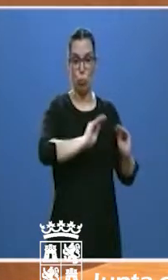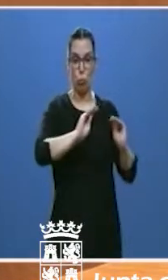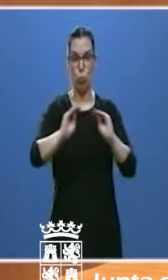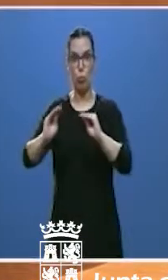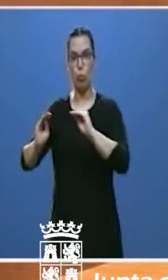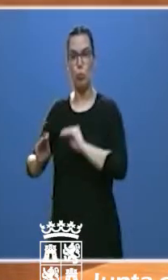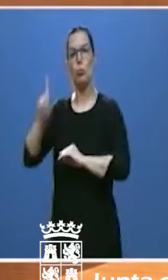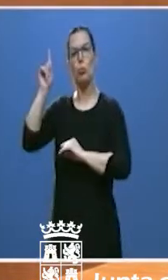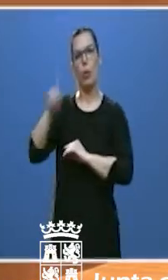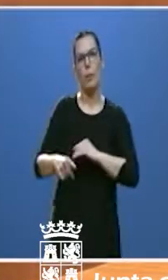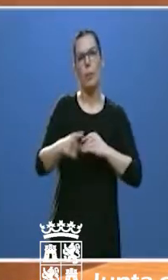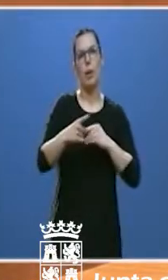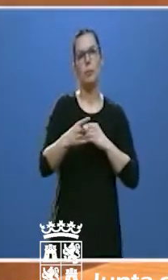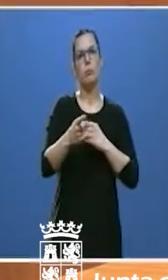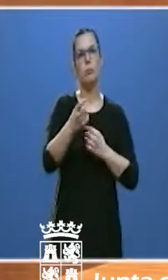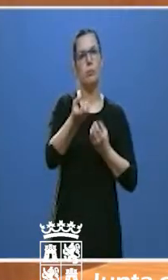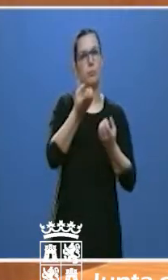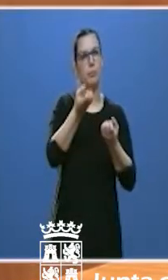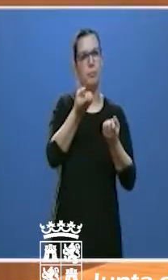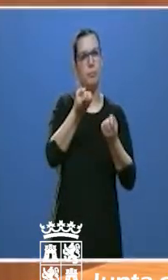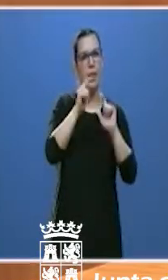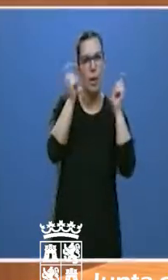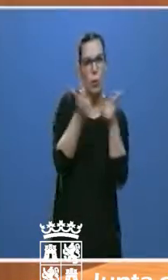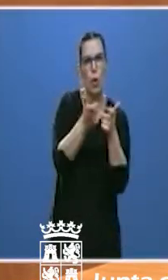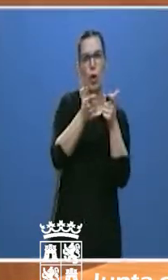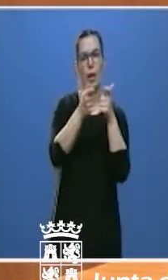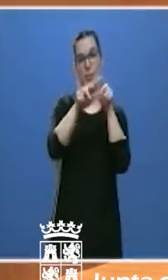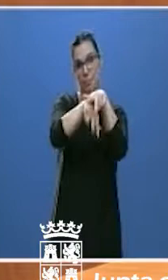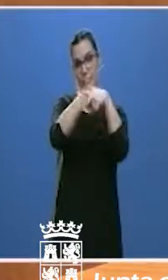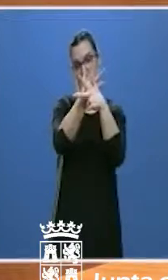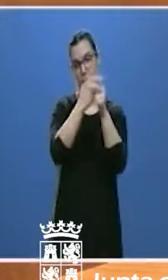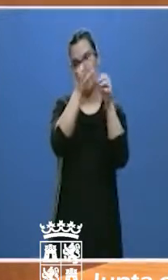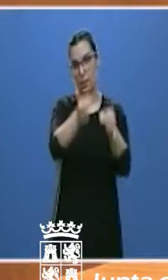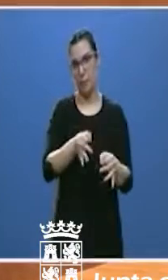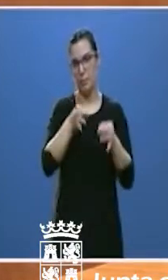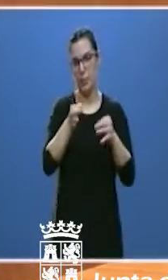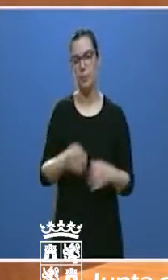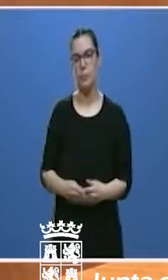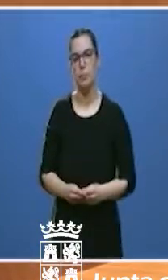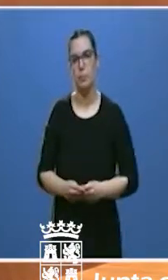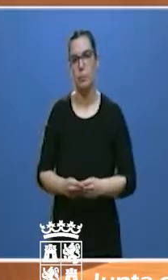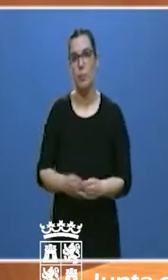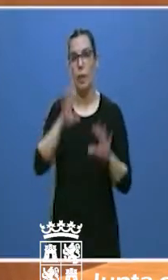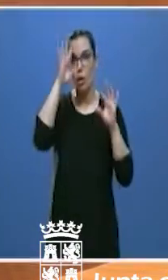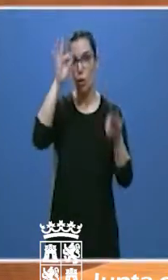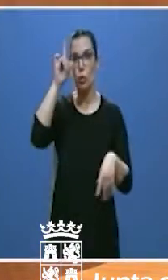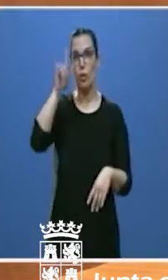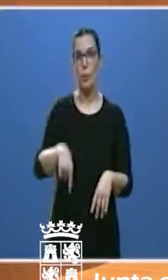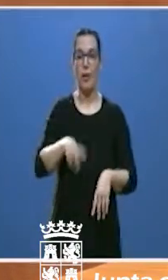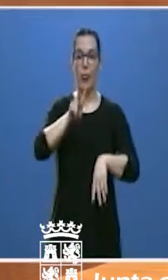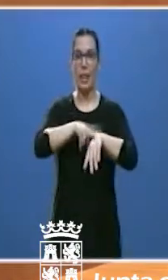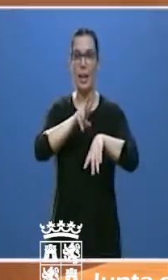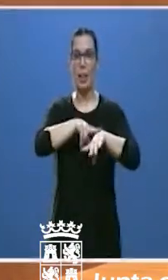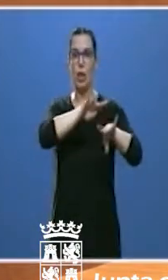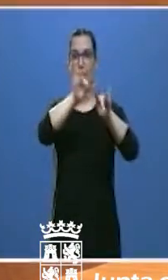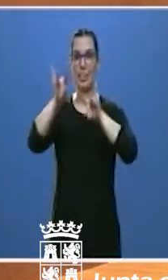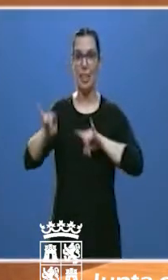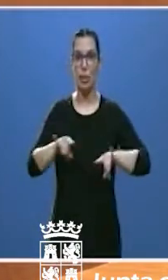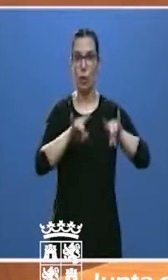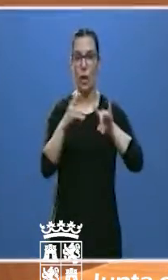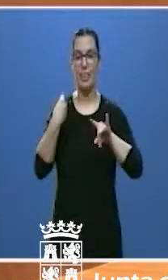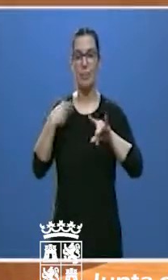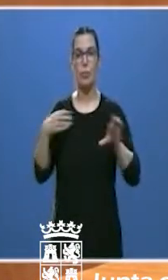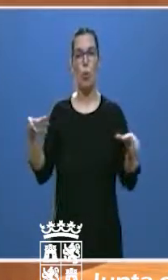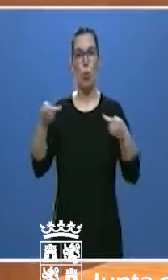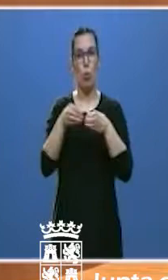realizado distintas reuniones virtuales. Y, por supuesto, a través de las delegaciones territoriales en los CECOPIs de